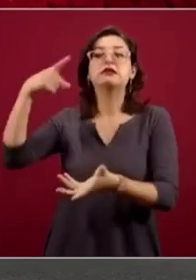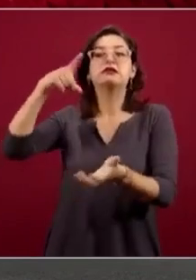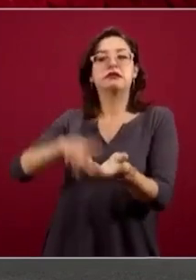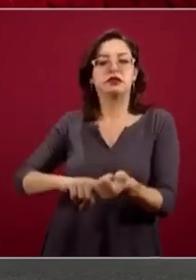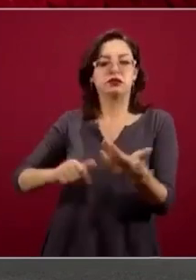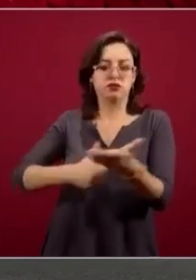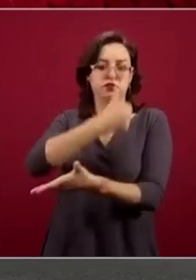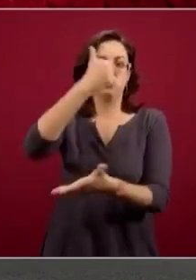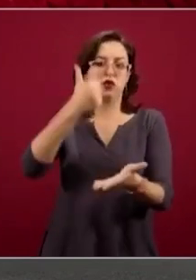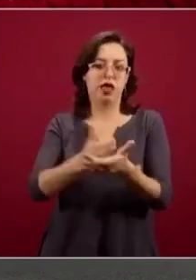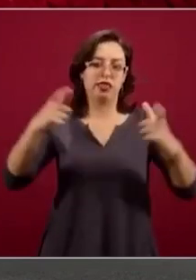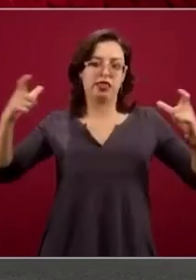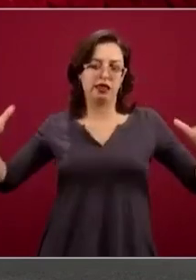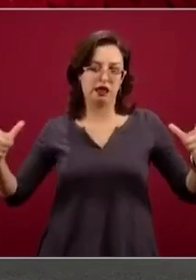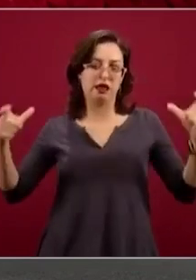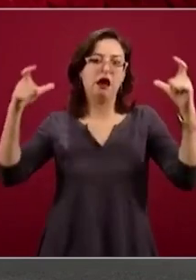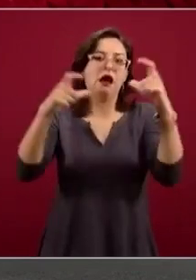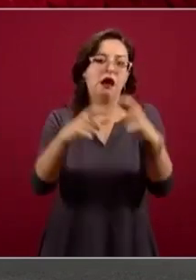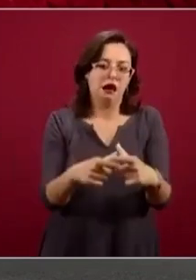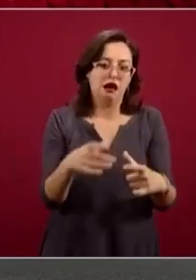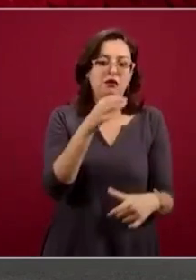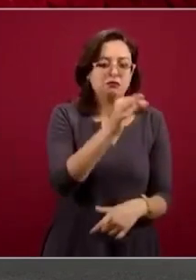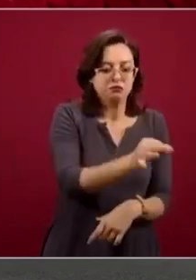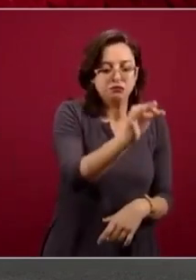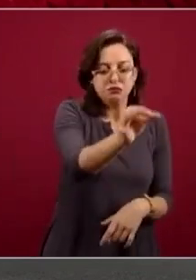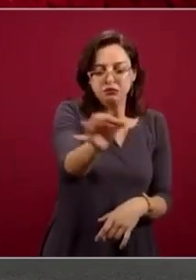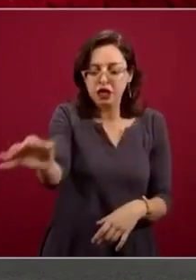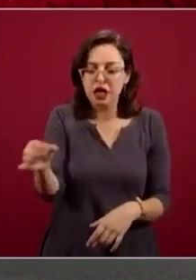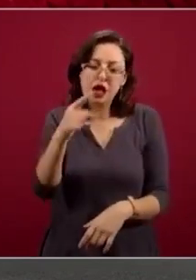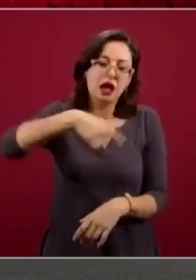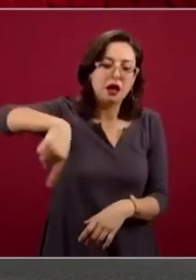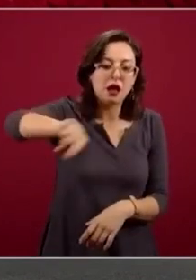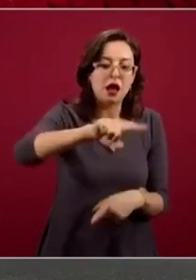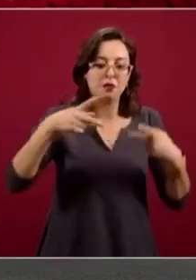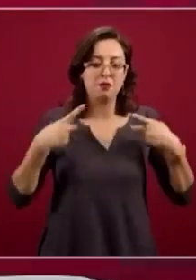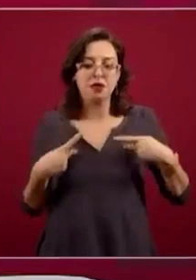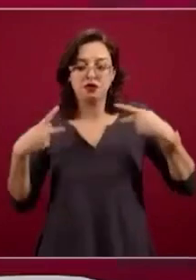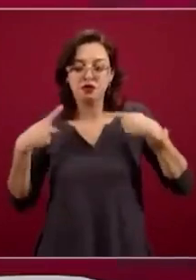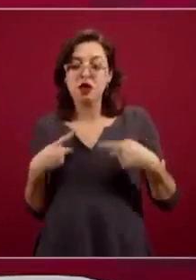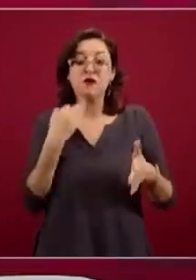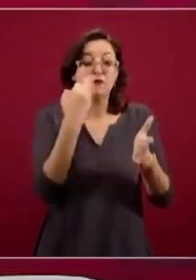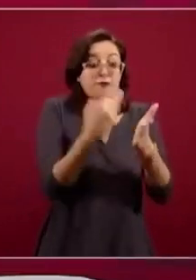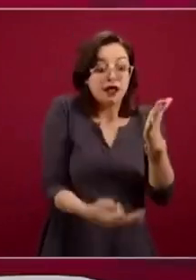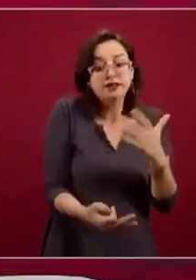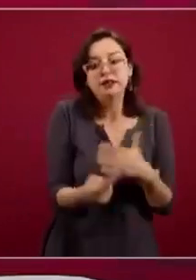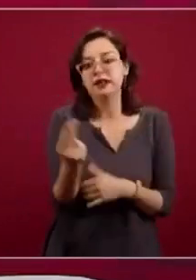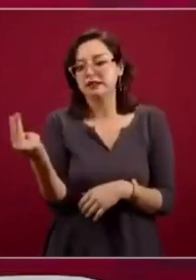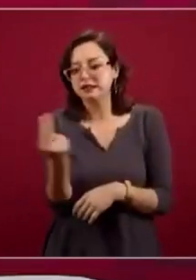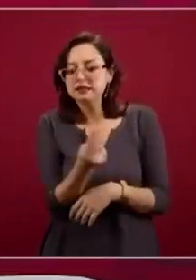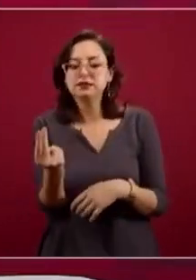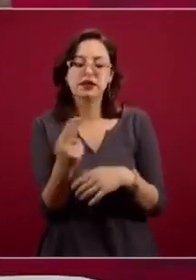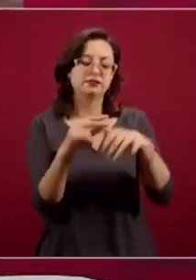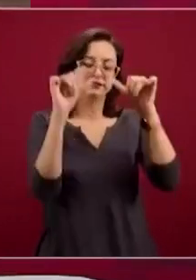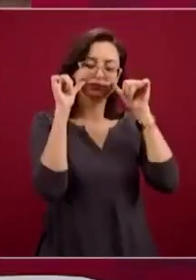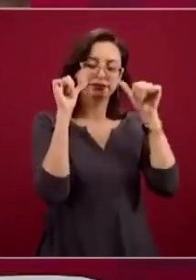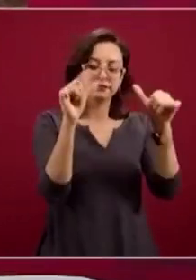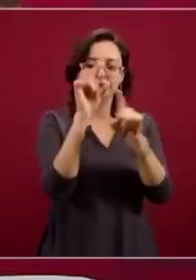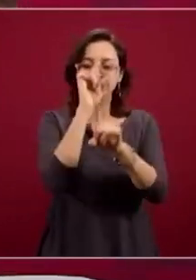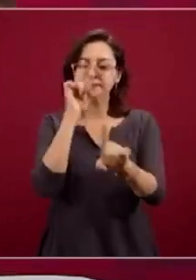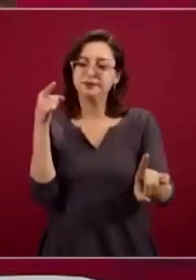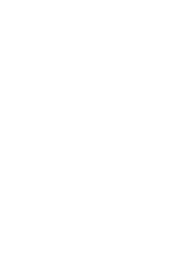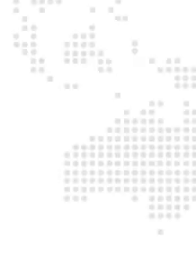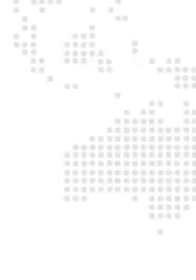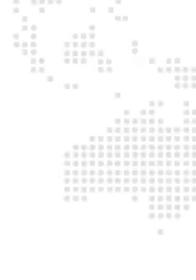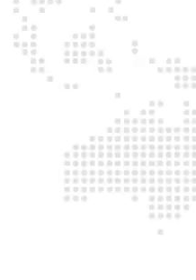con la finalidad de poder atender a la población con mayor necesidades o carencias. Ese es el punto central del programa.